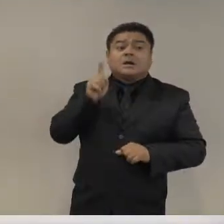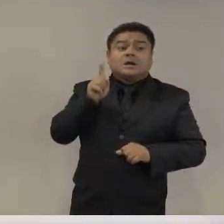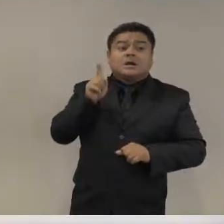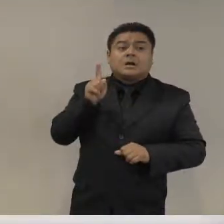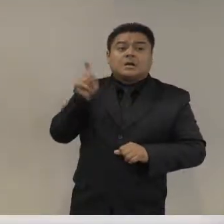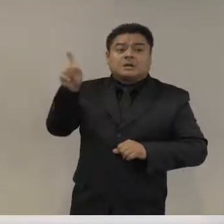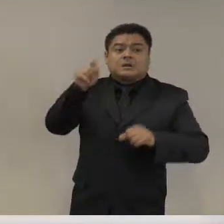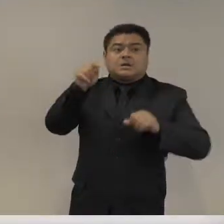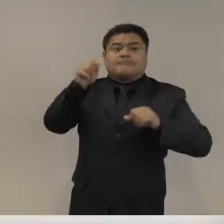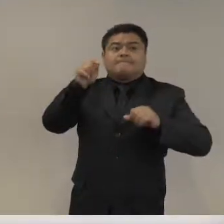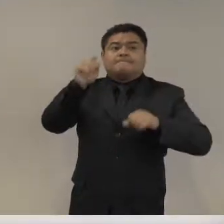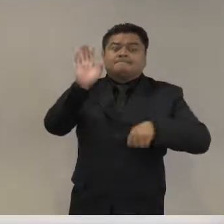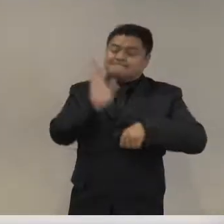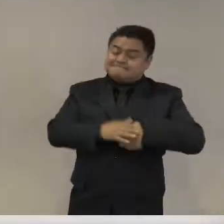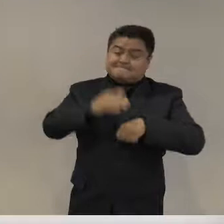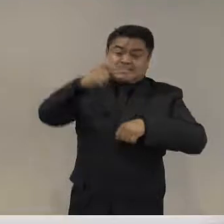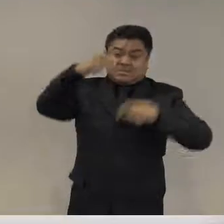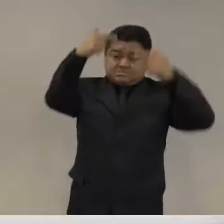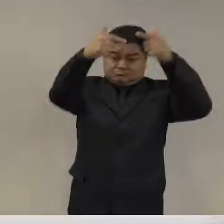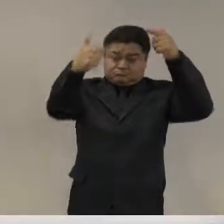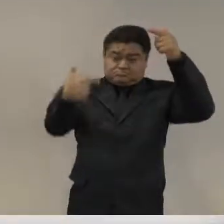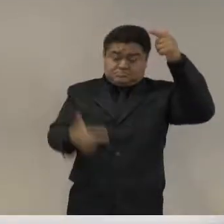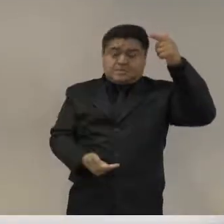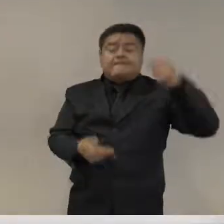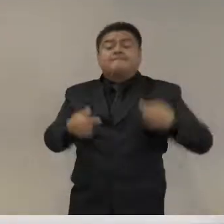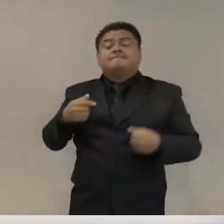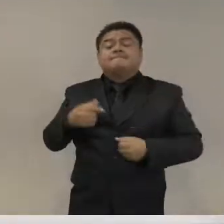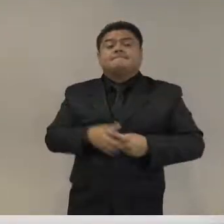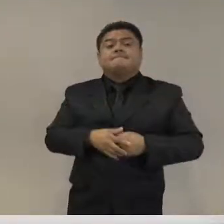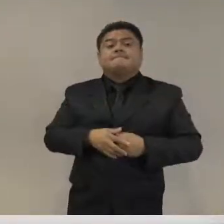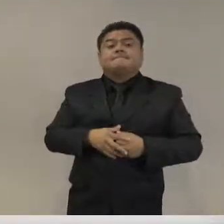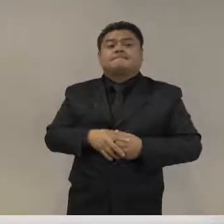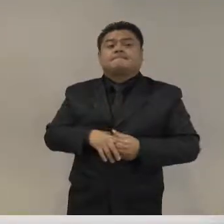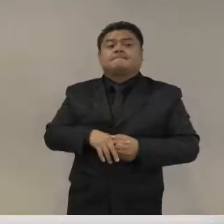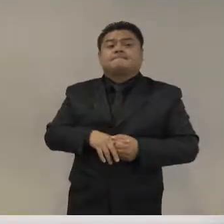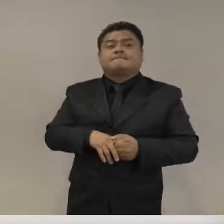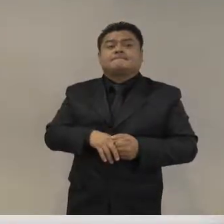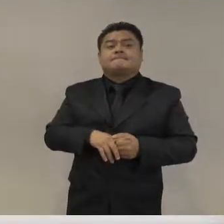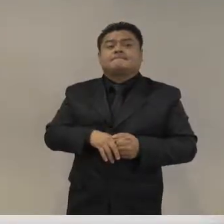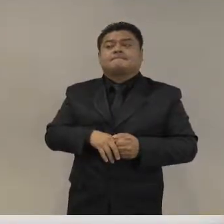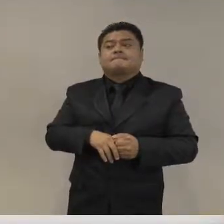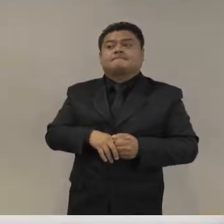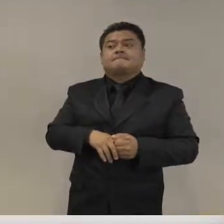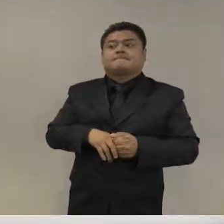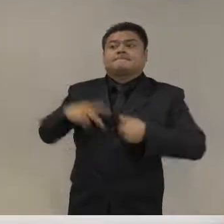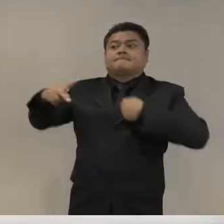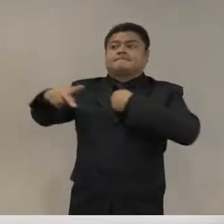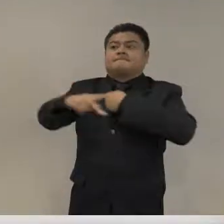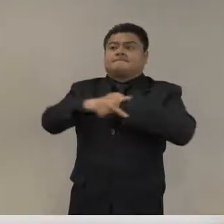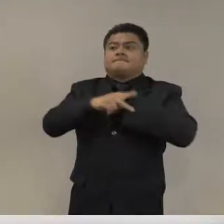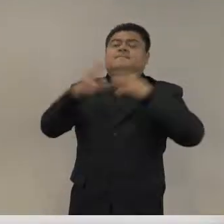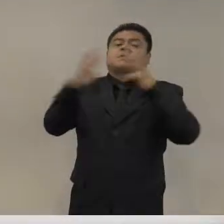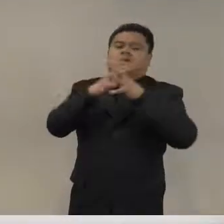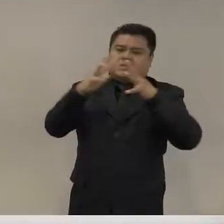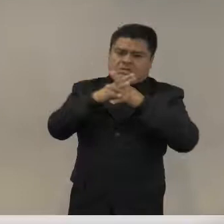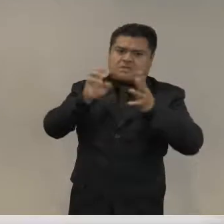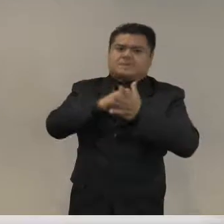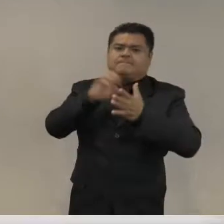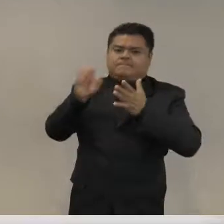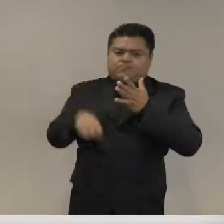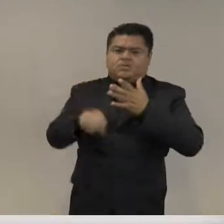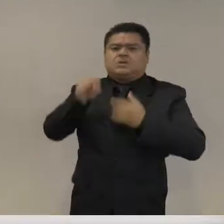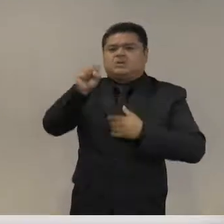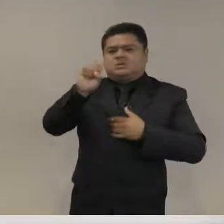cuáles son países de América Latina en todo el mundo. Esa lista incluye países en guerra como Siria y